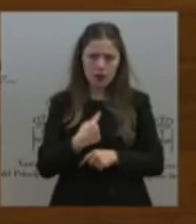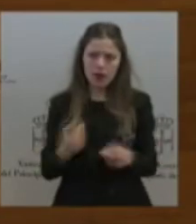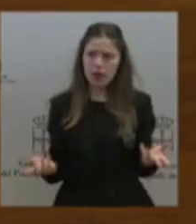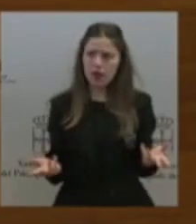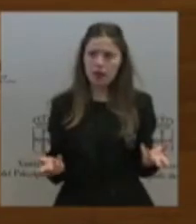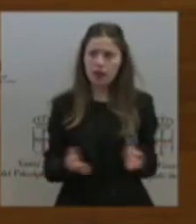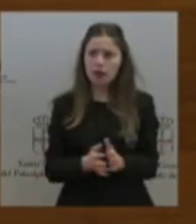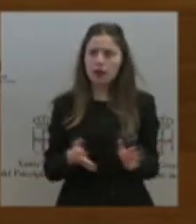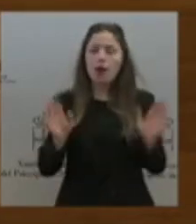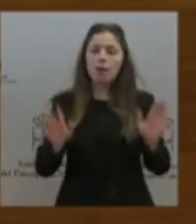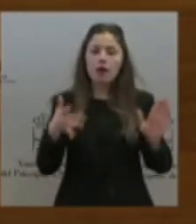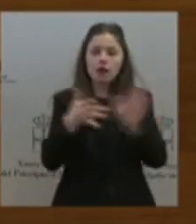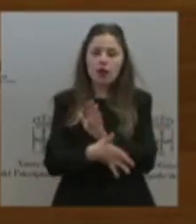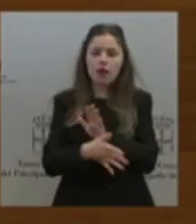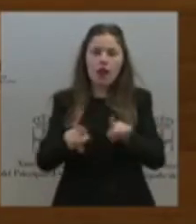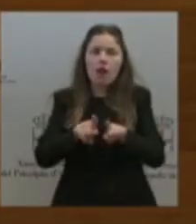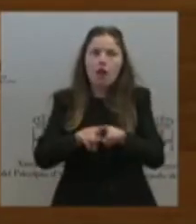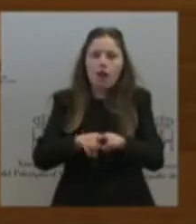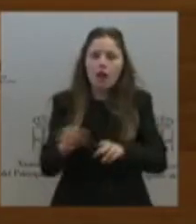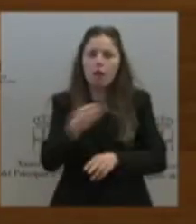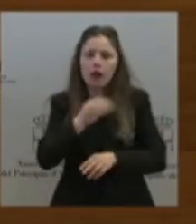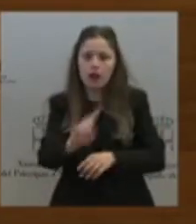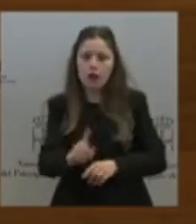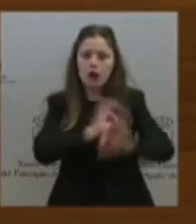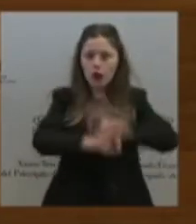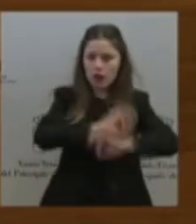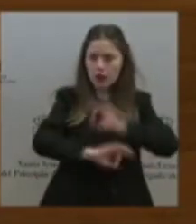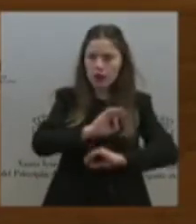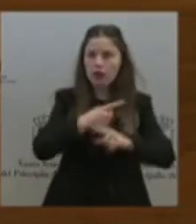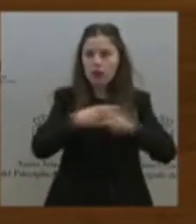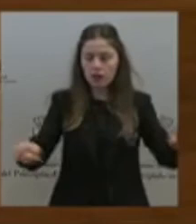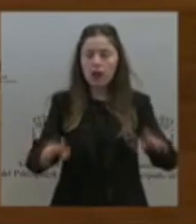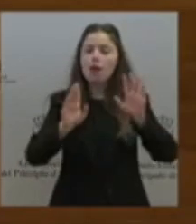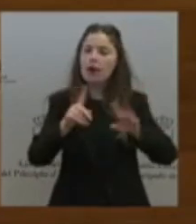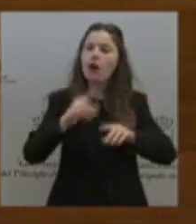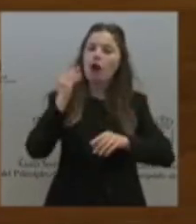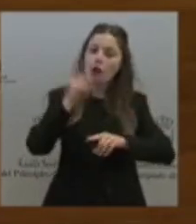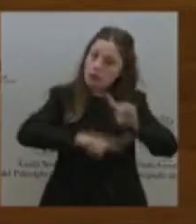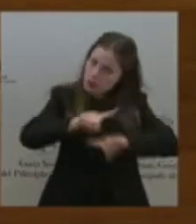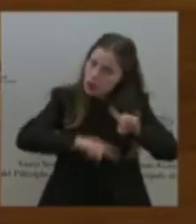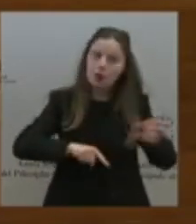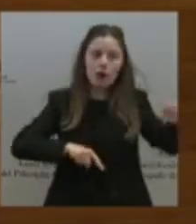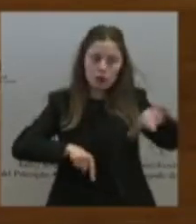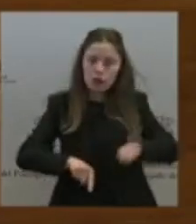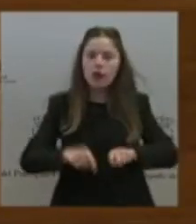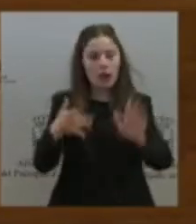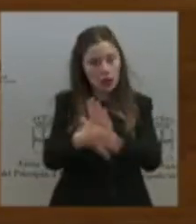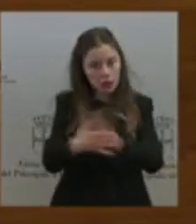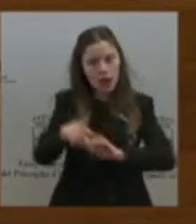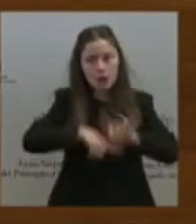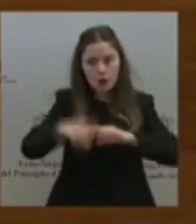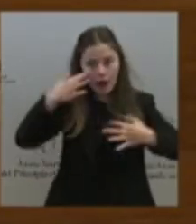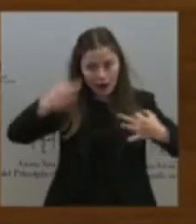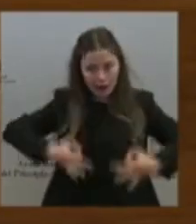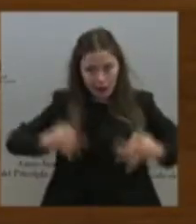evidentemente, estamos en organizaciones diferentes. Insisto que el problema que están poniendo encima de la mesa y un problema real, y un problema grave que tenemos en Asturias.